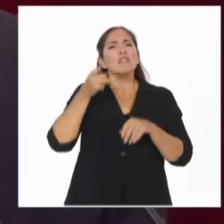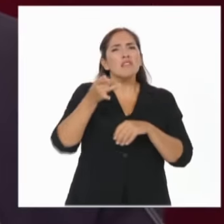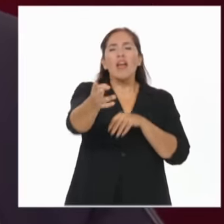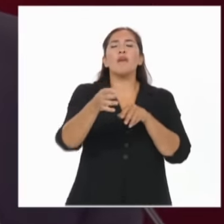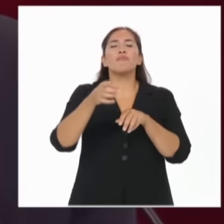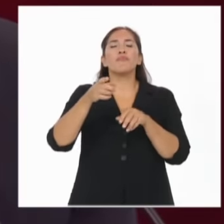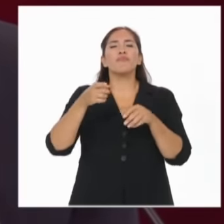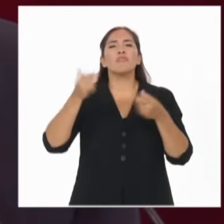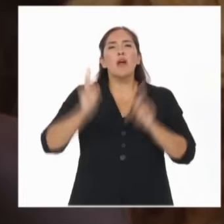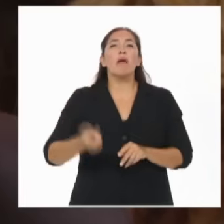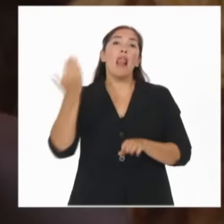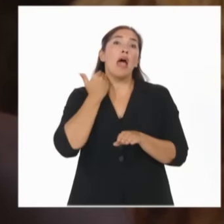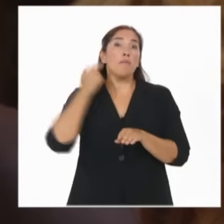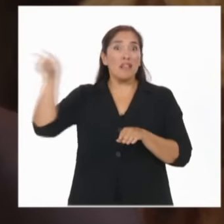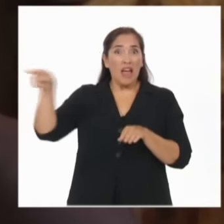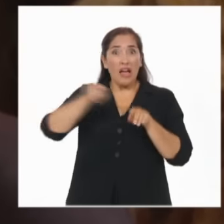haciendo en La Matanza.